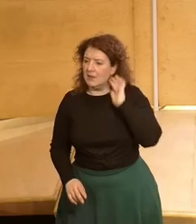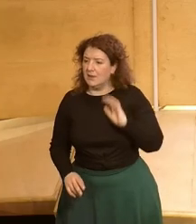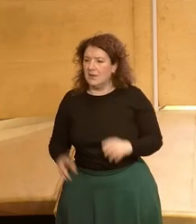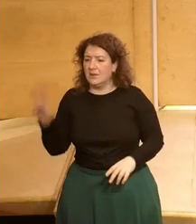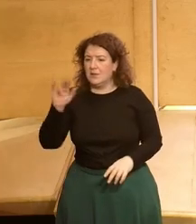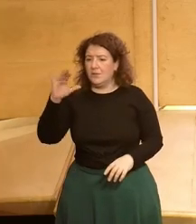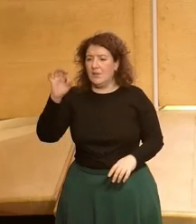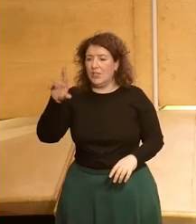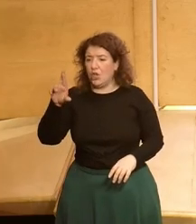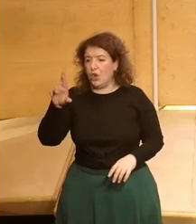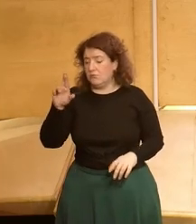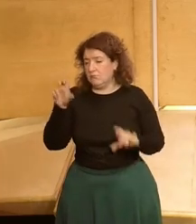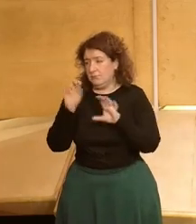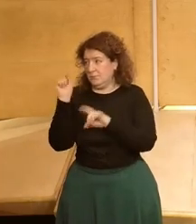Víctor